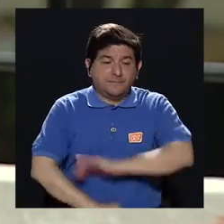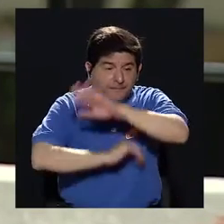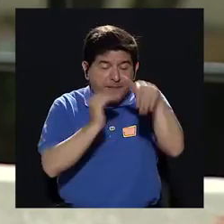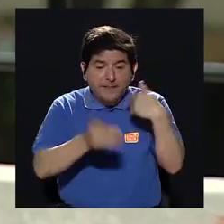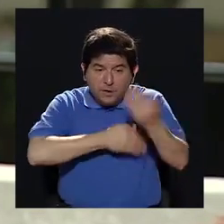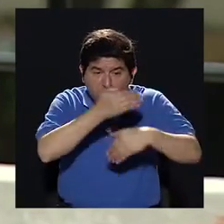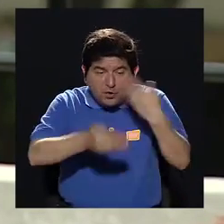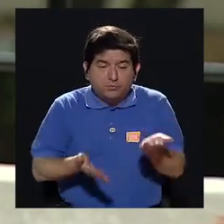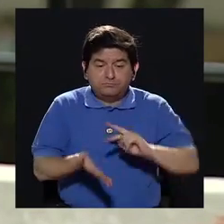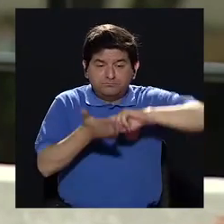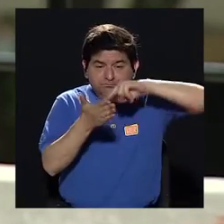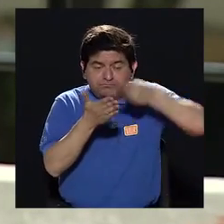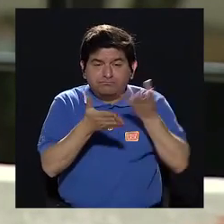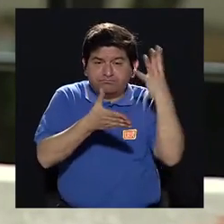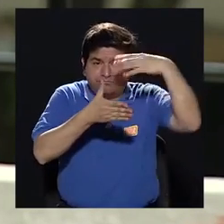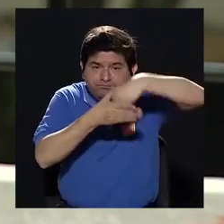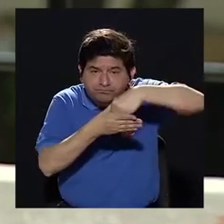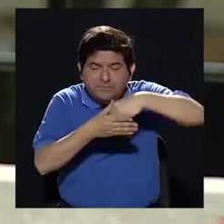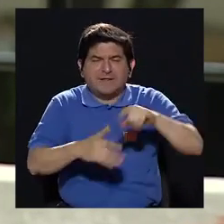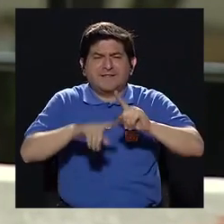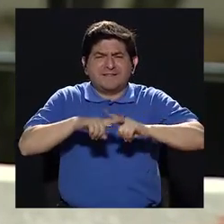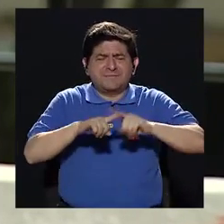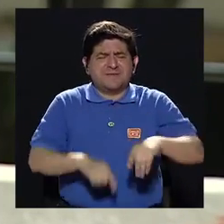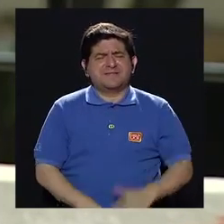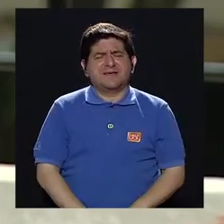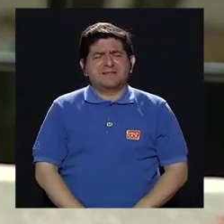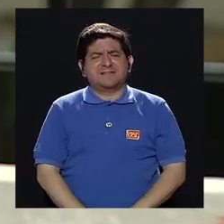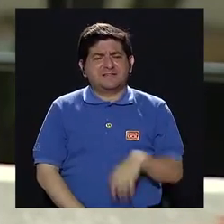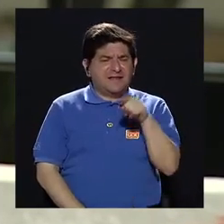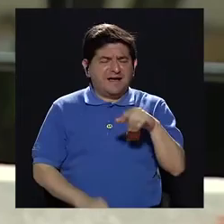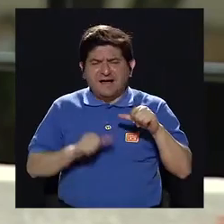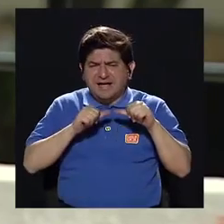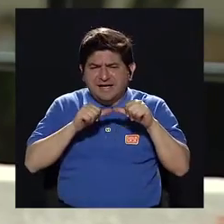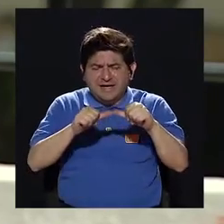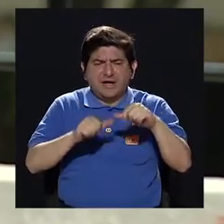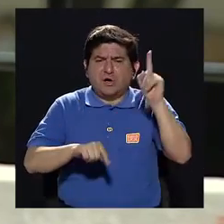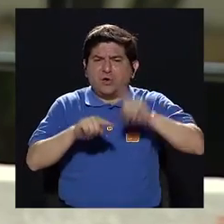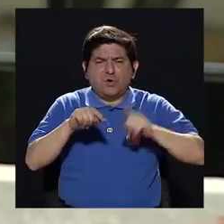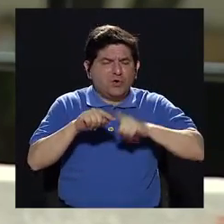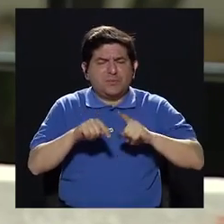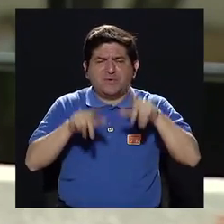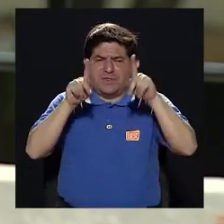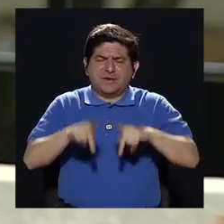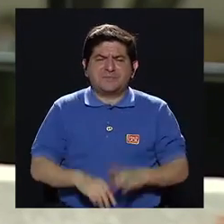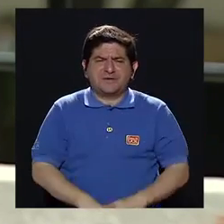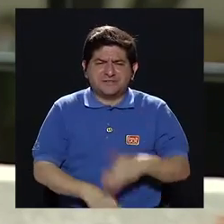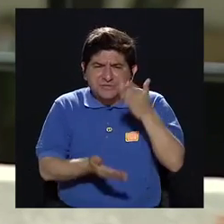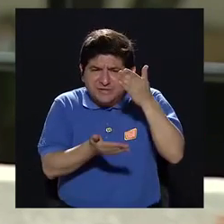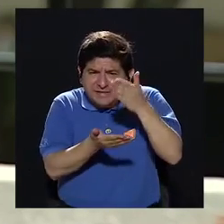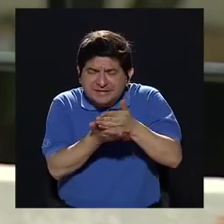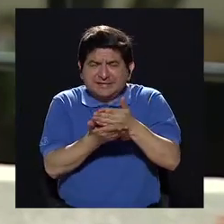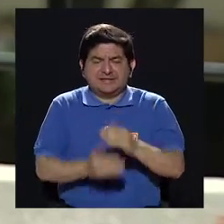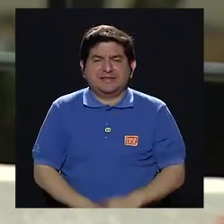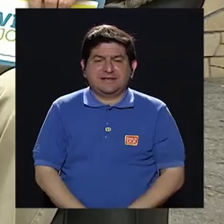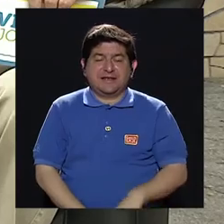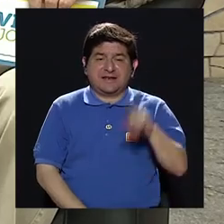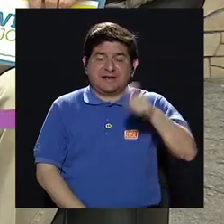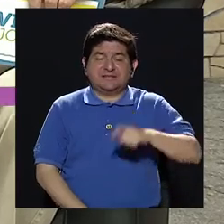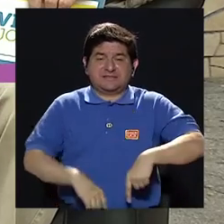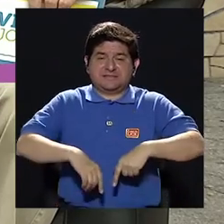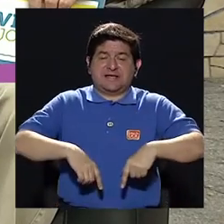Y todo el proceso que conlleva, ¿verdad? Dependiendo de qué tan crónico que no se logre la remisión en el paciente, ¿verdad? Al tener que usar